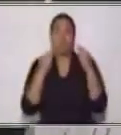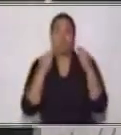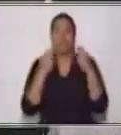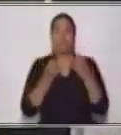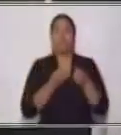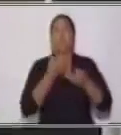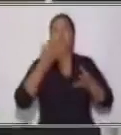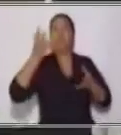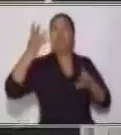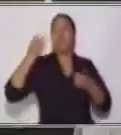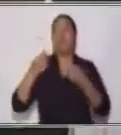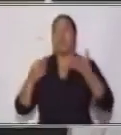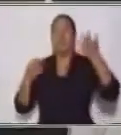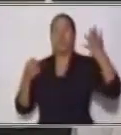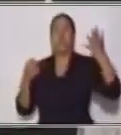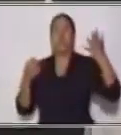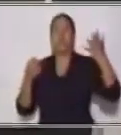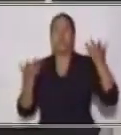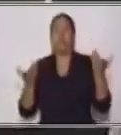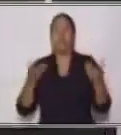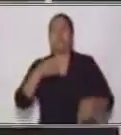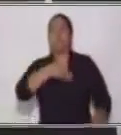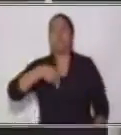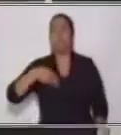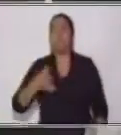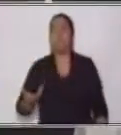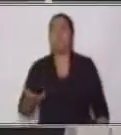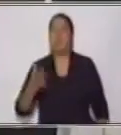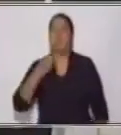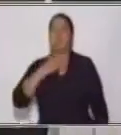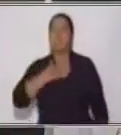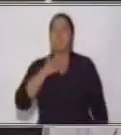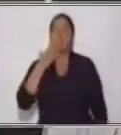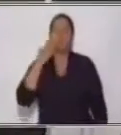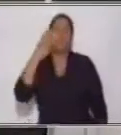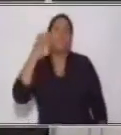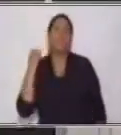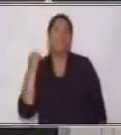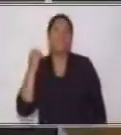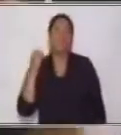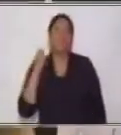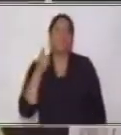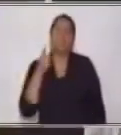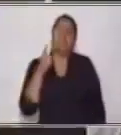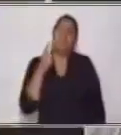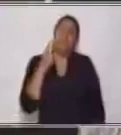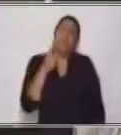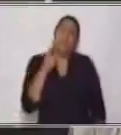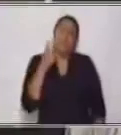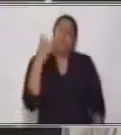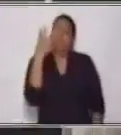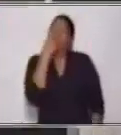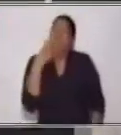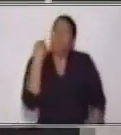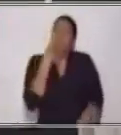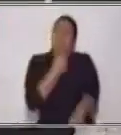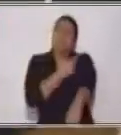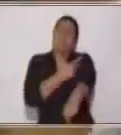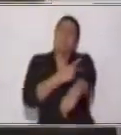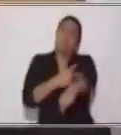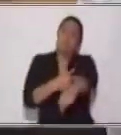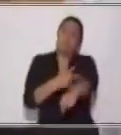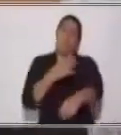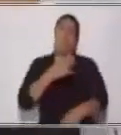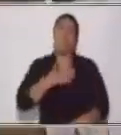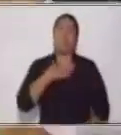Se llama mi abuelo. Con sus lindas historias, mi abuelo